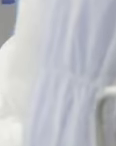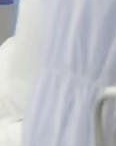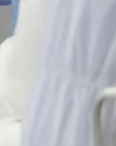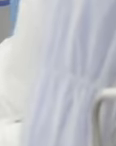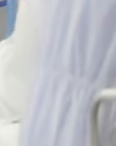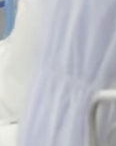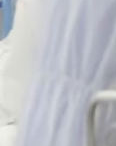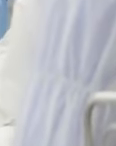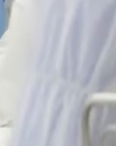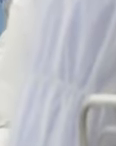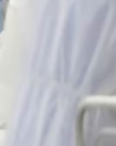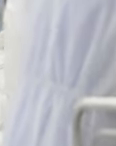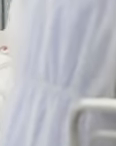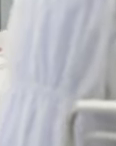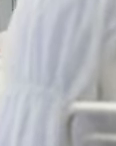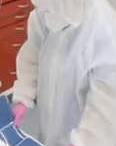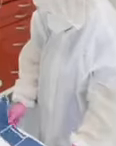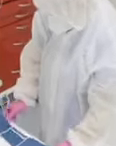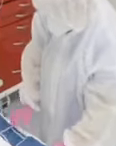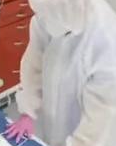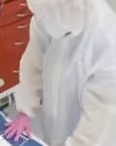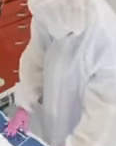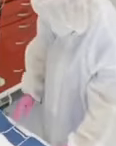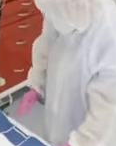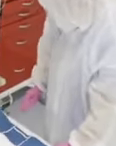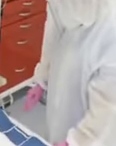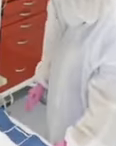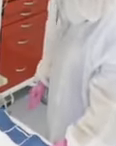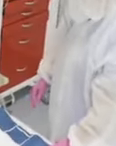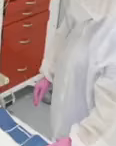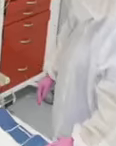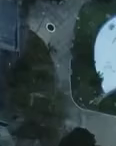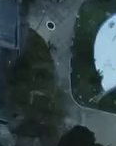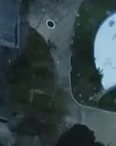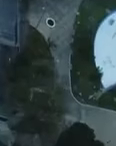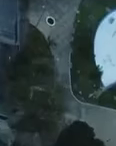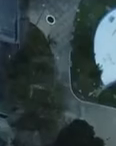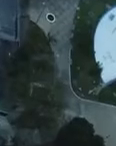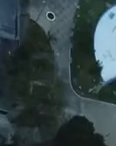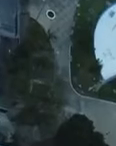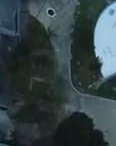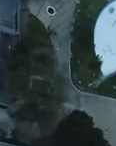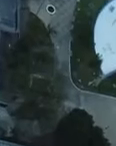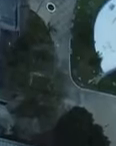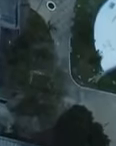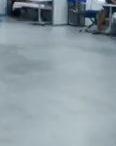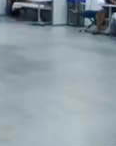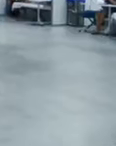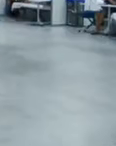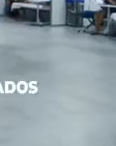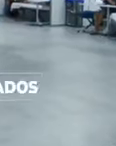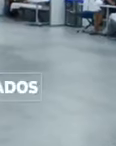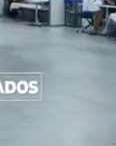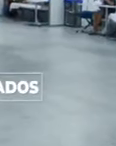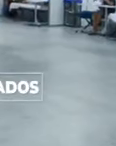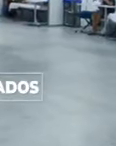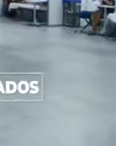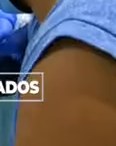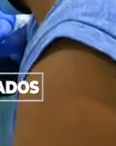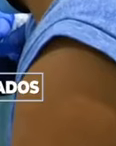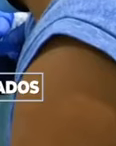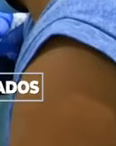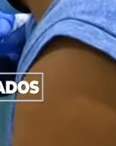unidad de cuidados intensivos y el personal médico y administrativo necesarios. Desde su apertura a la fecha, en este hospital hemos